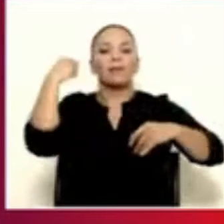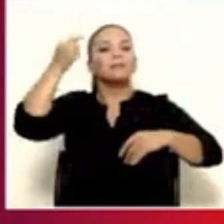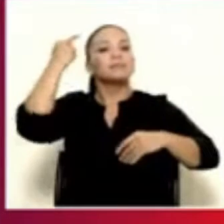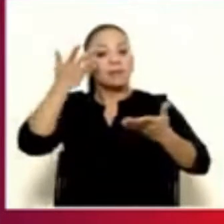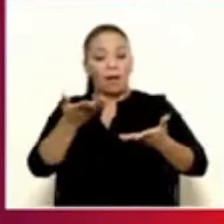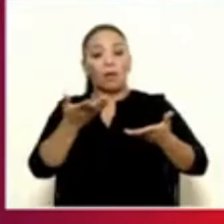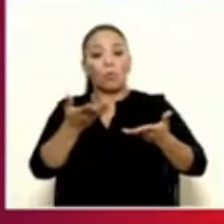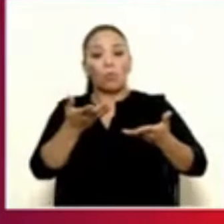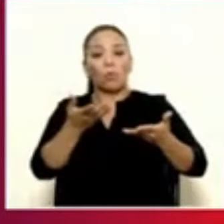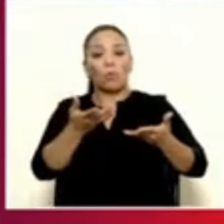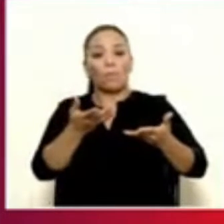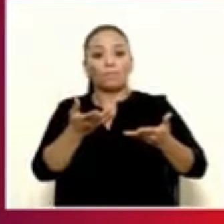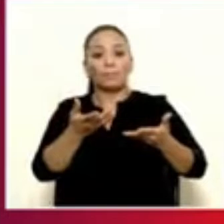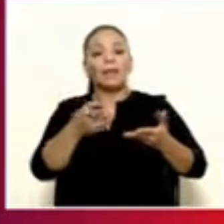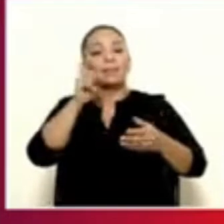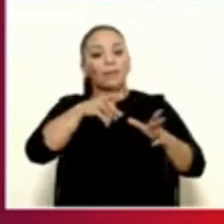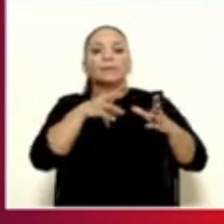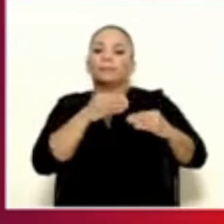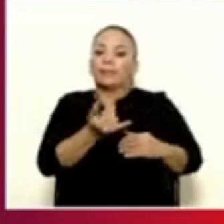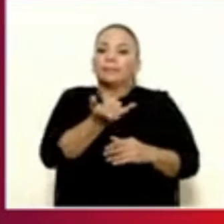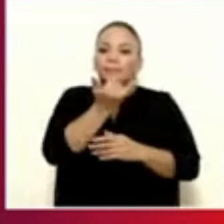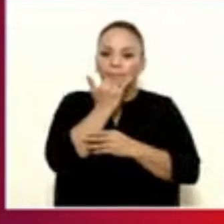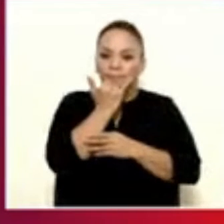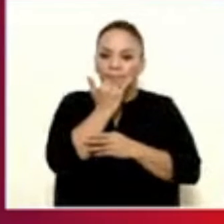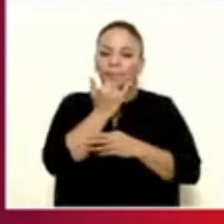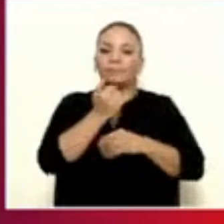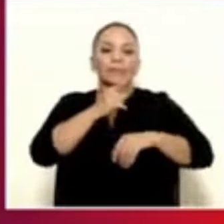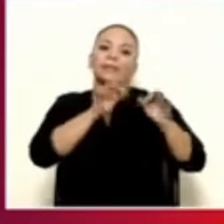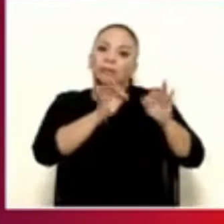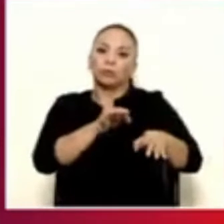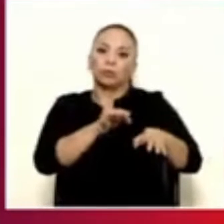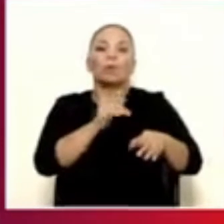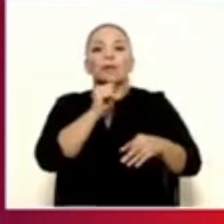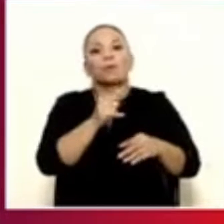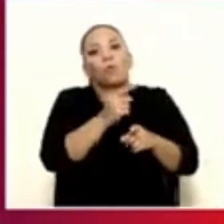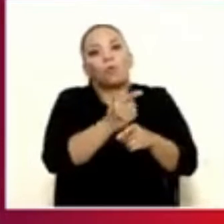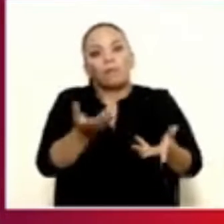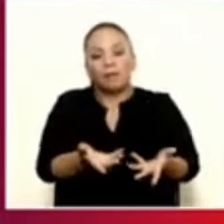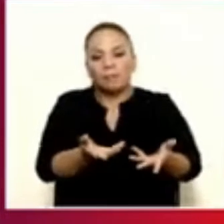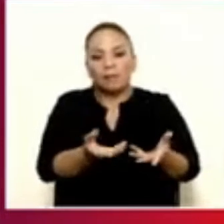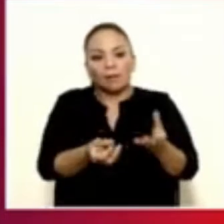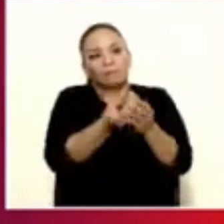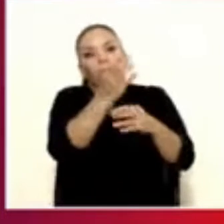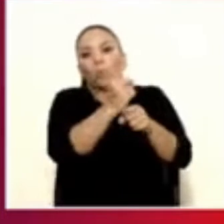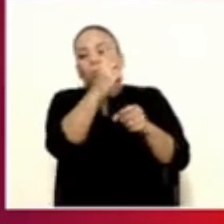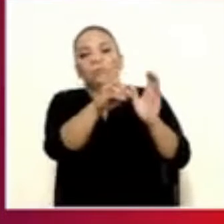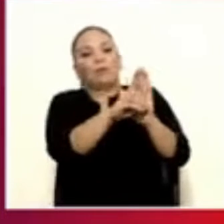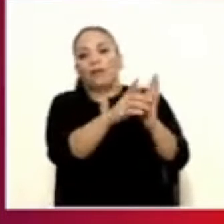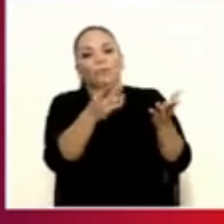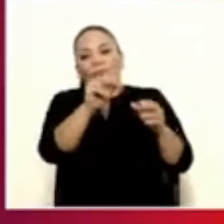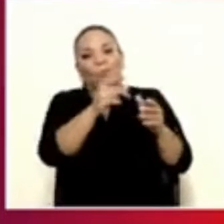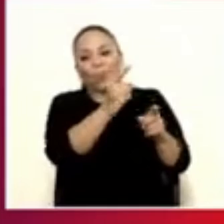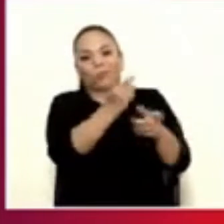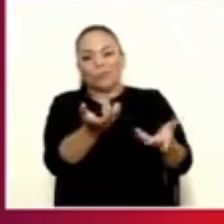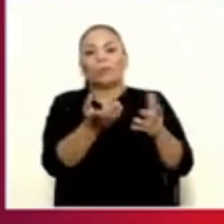reconoce que se equivocó, que tomó una decisión incorrecta, que generó un derecho y es el juez el que va a venir a validar